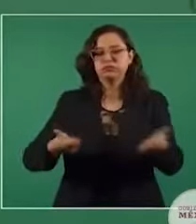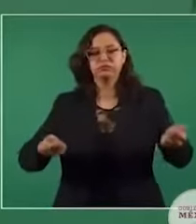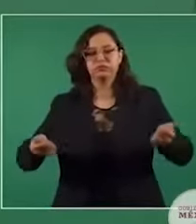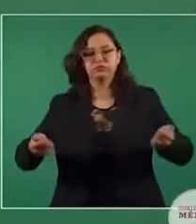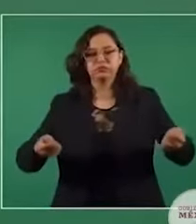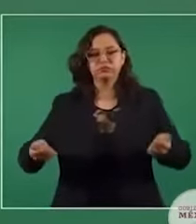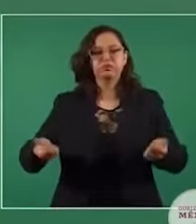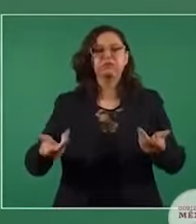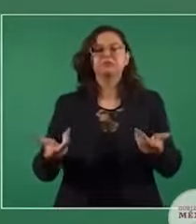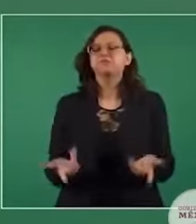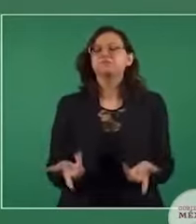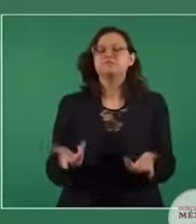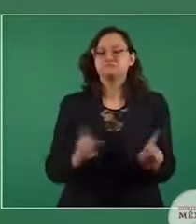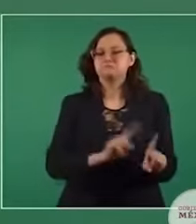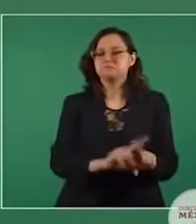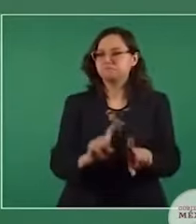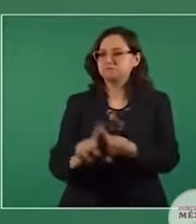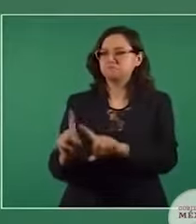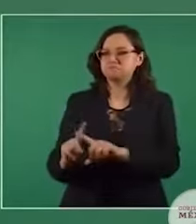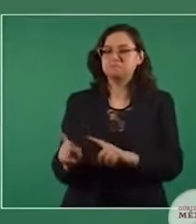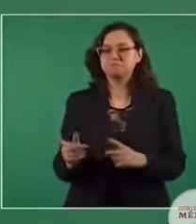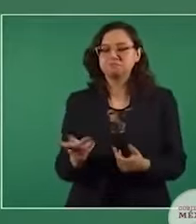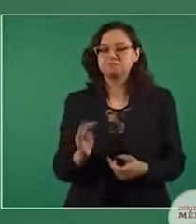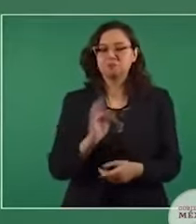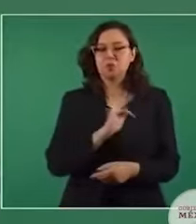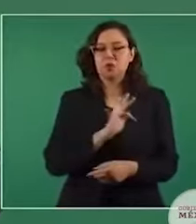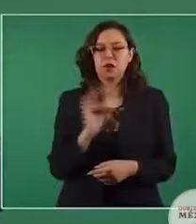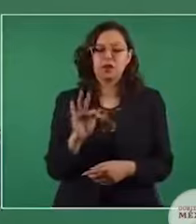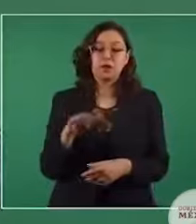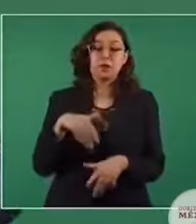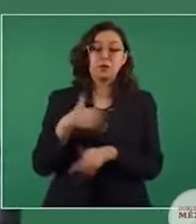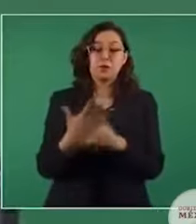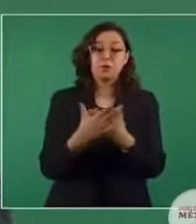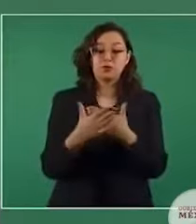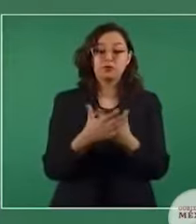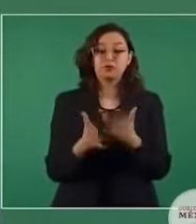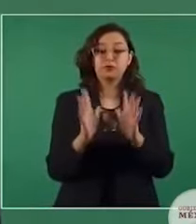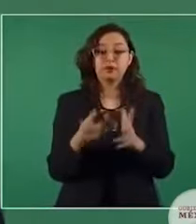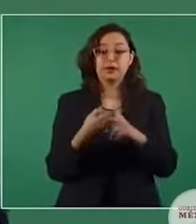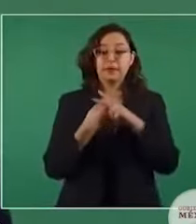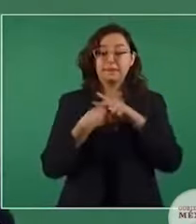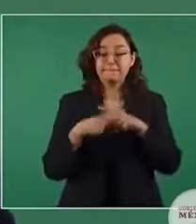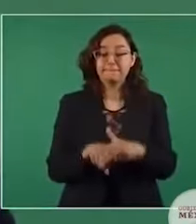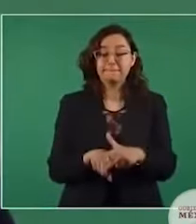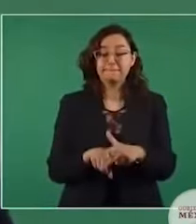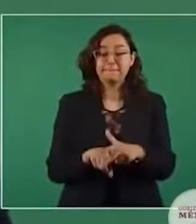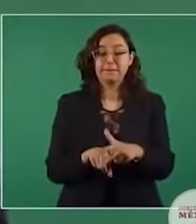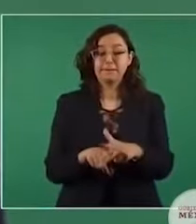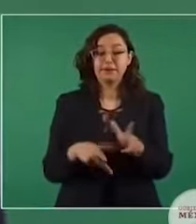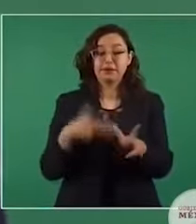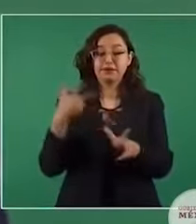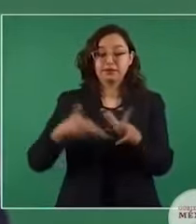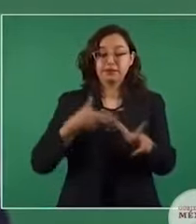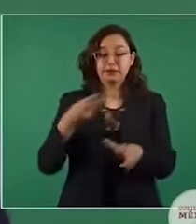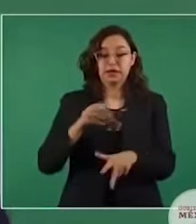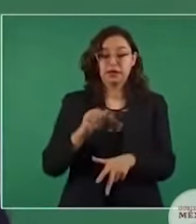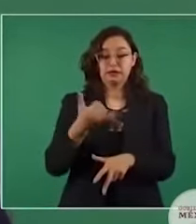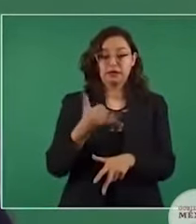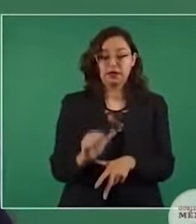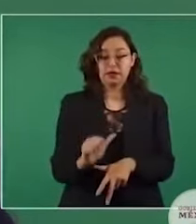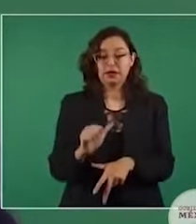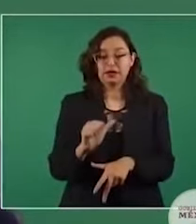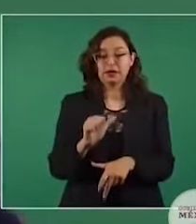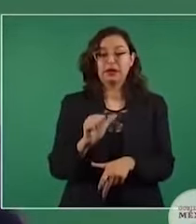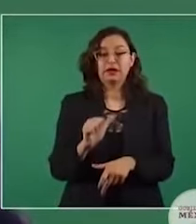En los dos casos, cuando ya esté en operación el Tren Maya y el del